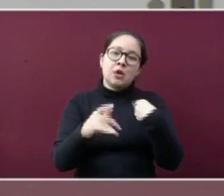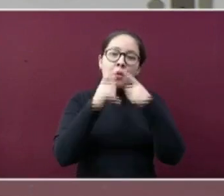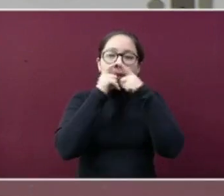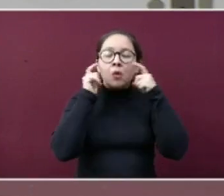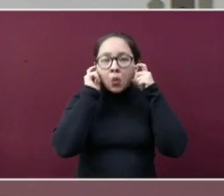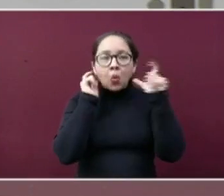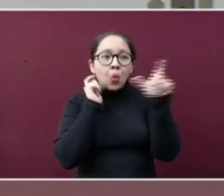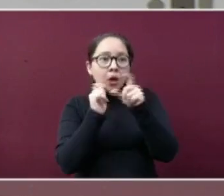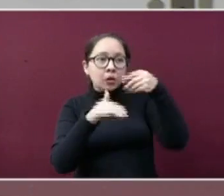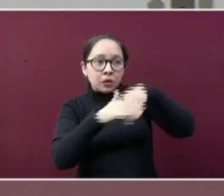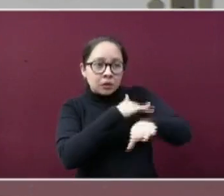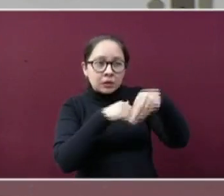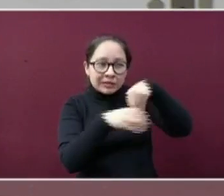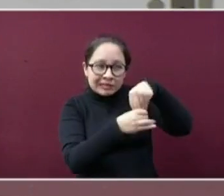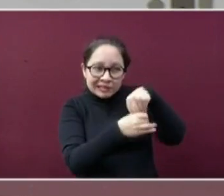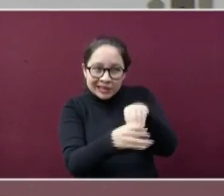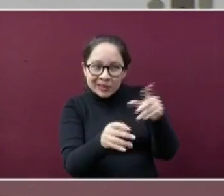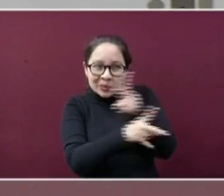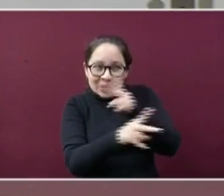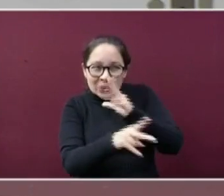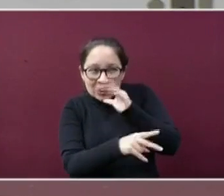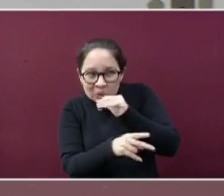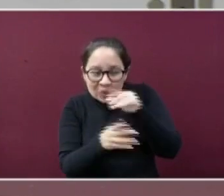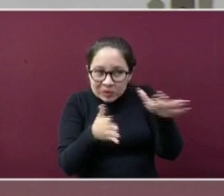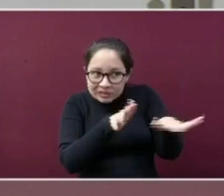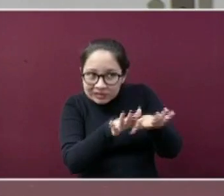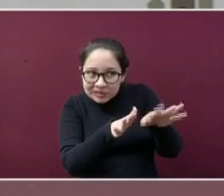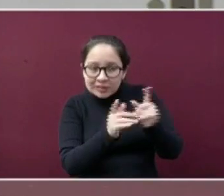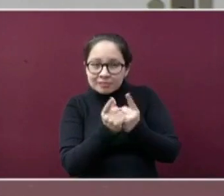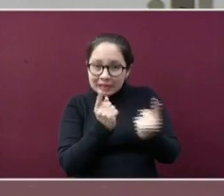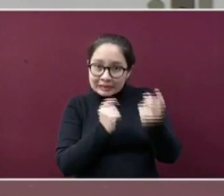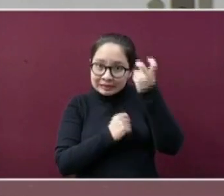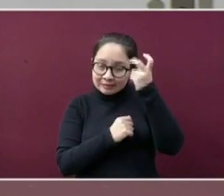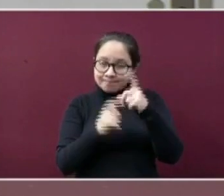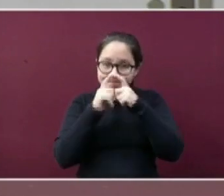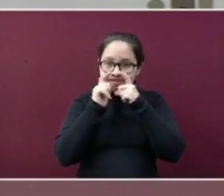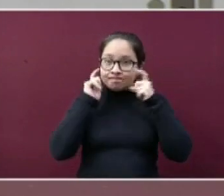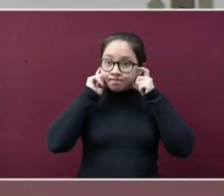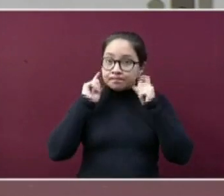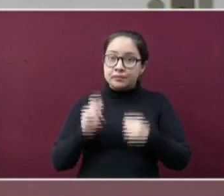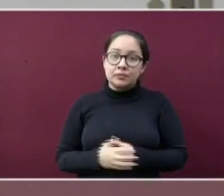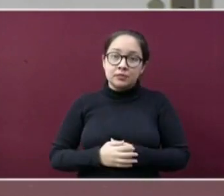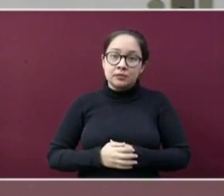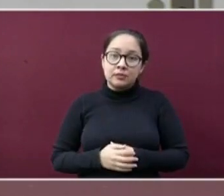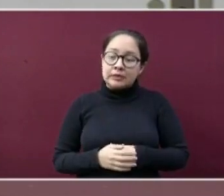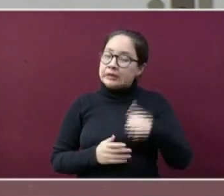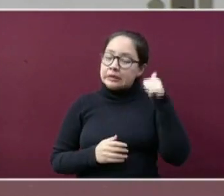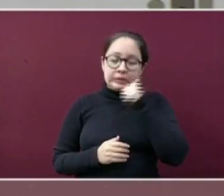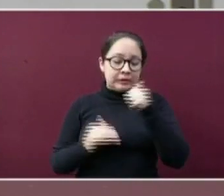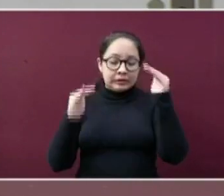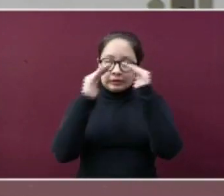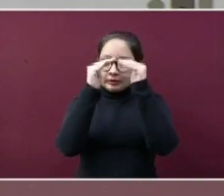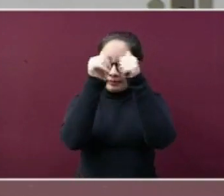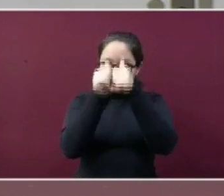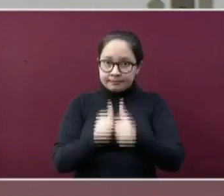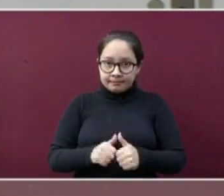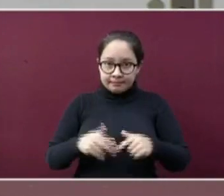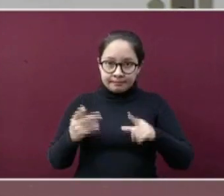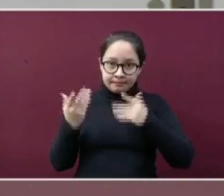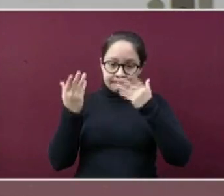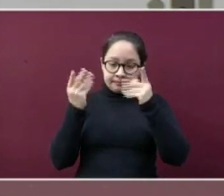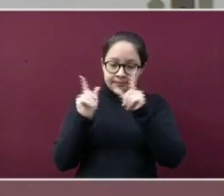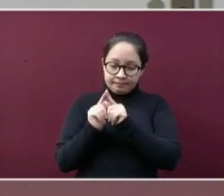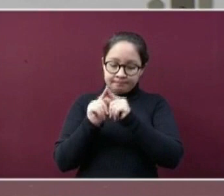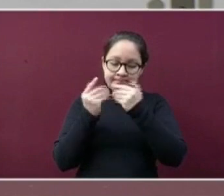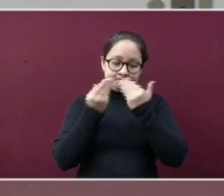espacios cerrados o en donde simplemente no se pueda mantener el distanciamiento social y mantenerse en casa. Regreso el uso de la